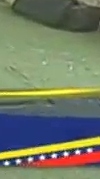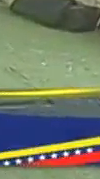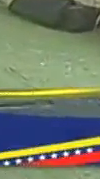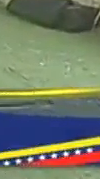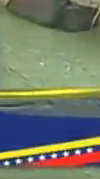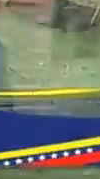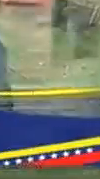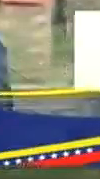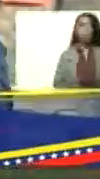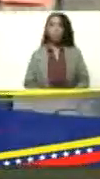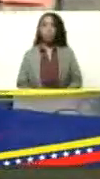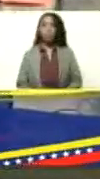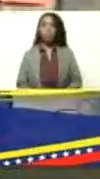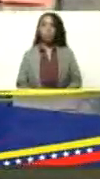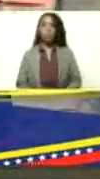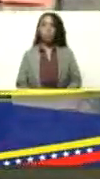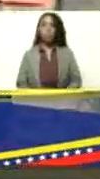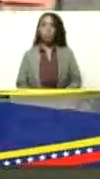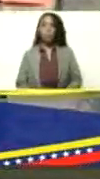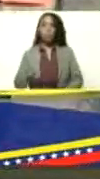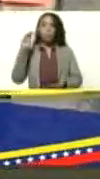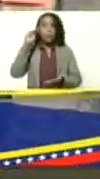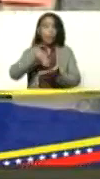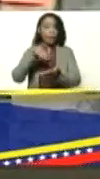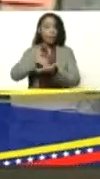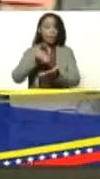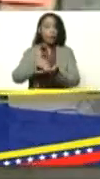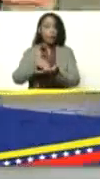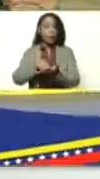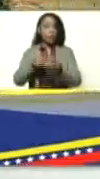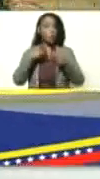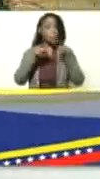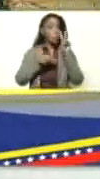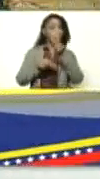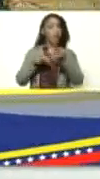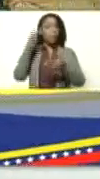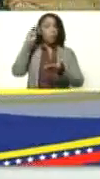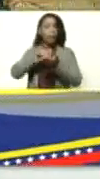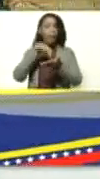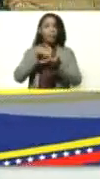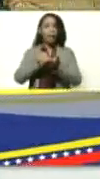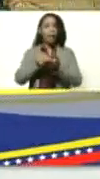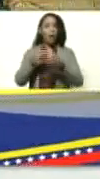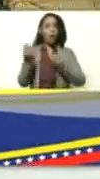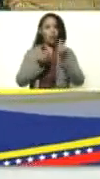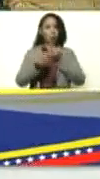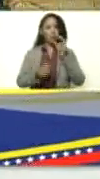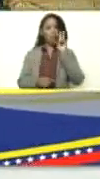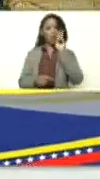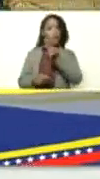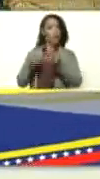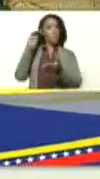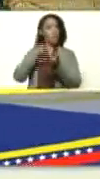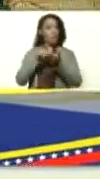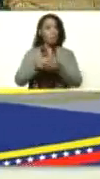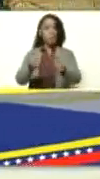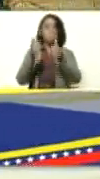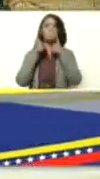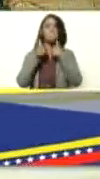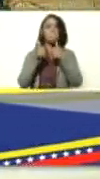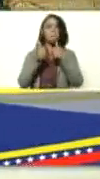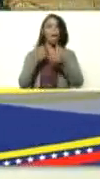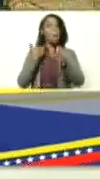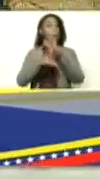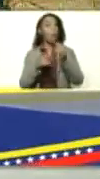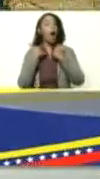Miranda. Miranda, Miranda, Miranda, ¿cómo te veo, Miranda? ¿Cómo te veo, Miranda? te veo bien. Vamos